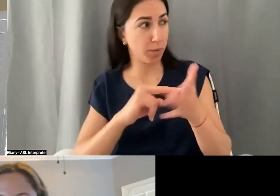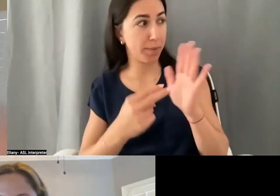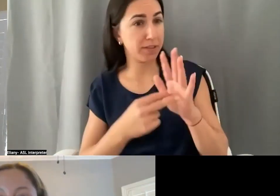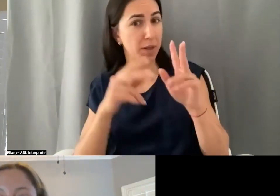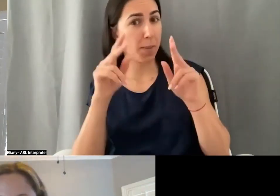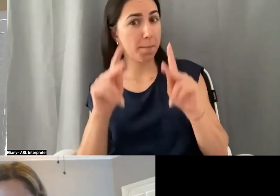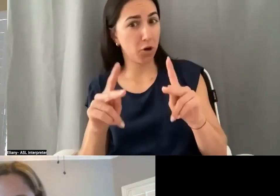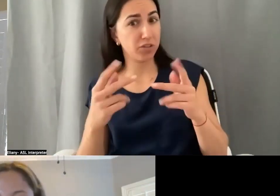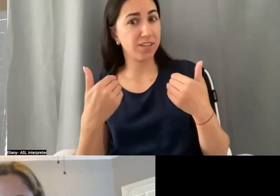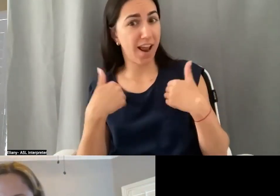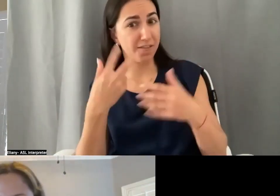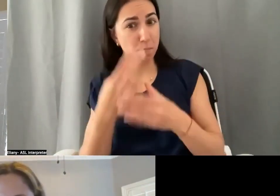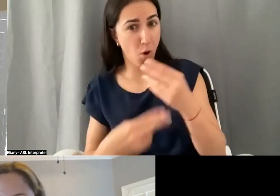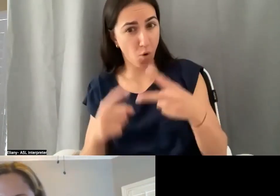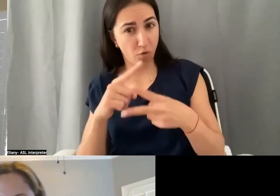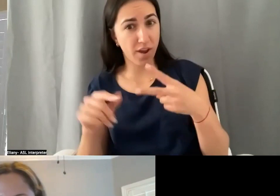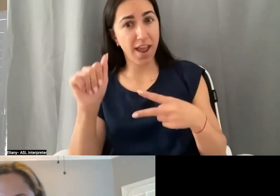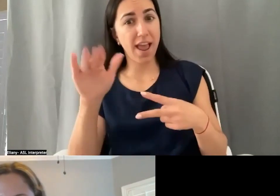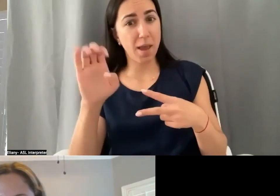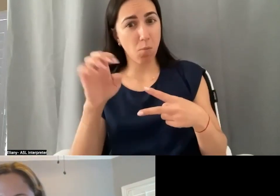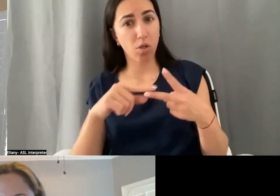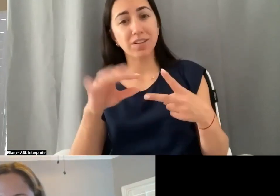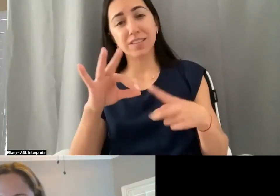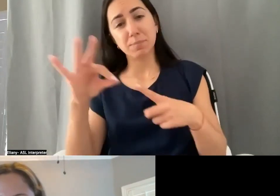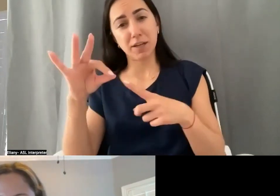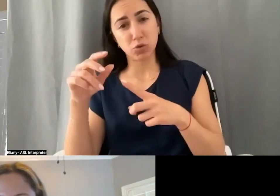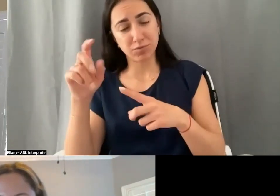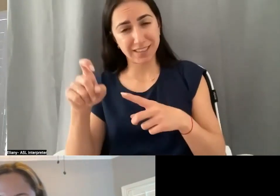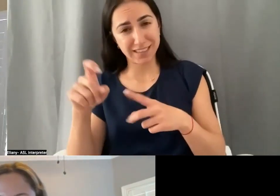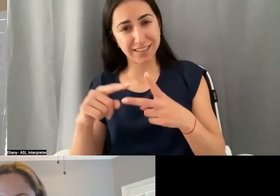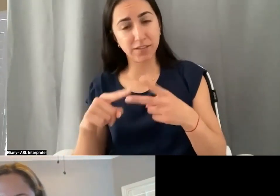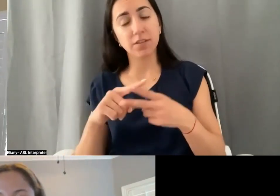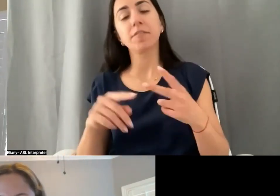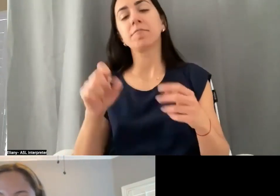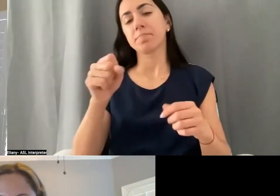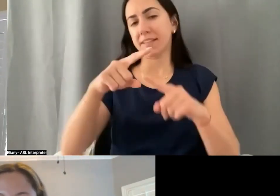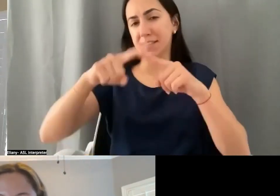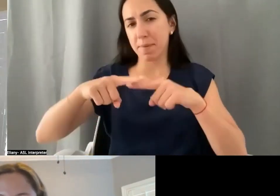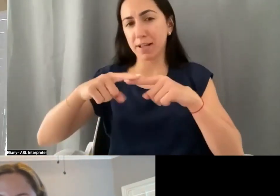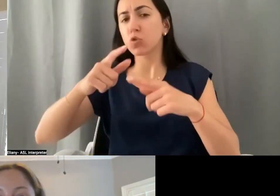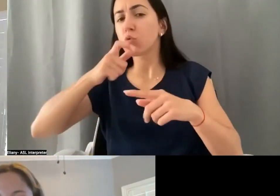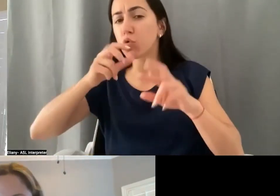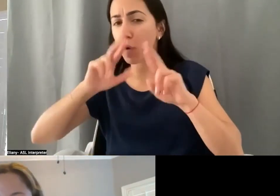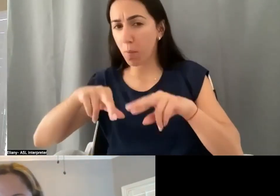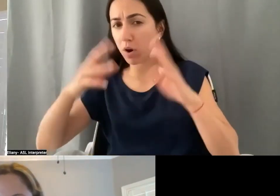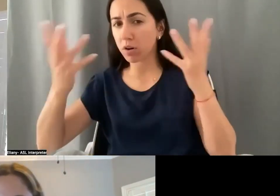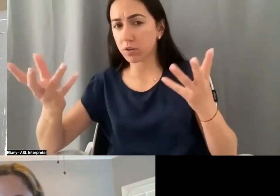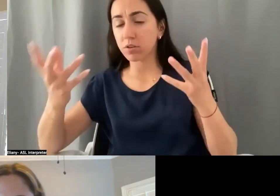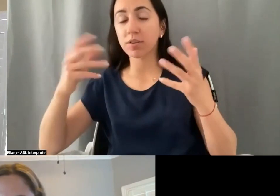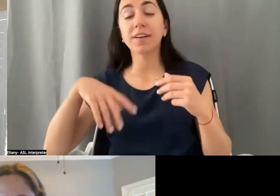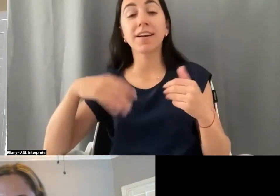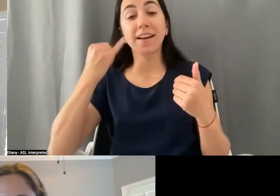necesidades especiales. Entonces, si una persona tiene un fideicomiso y una cuenta de ABLE, depende a quién le estamos